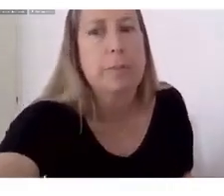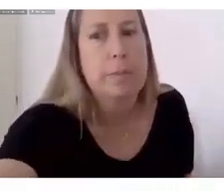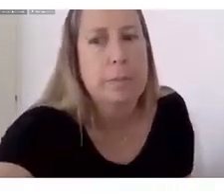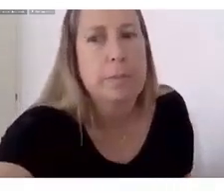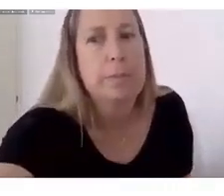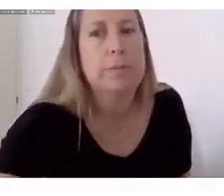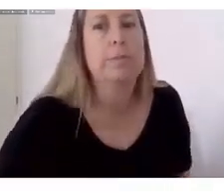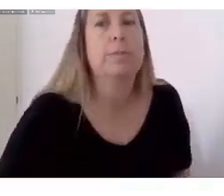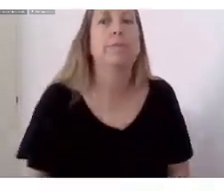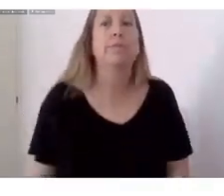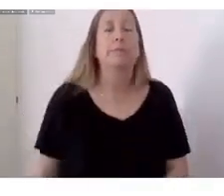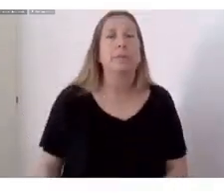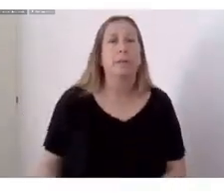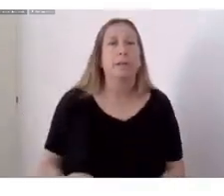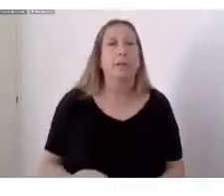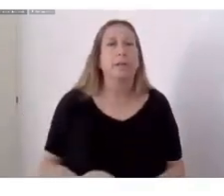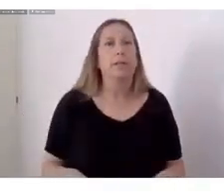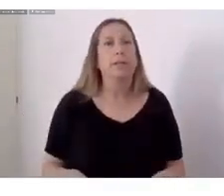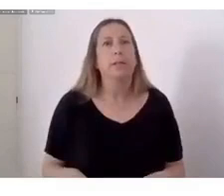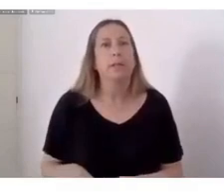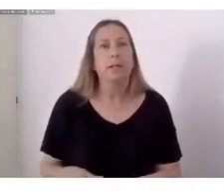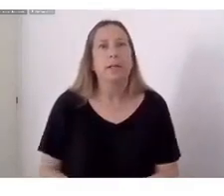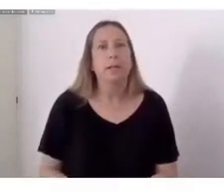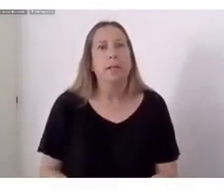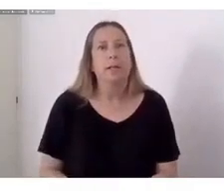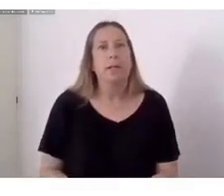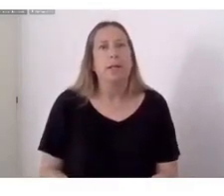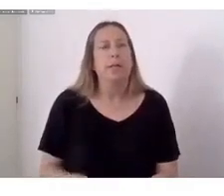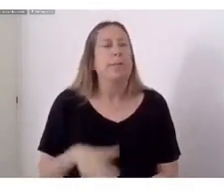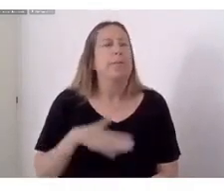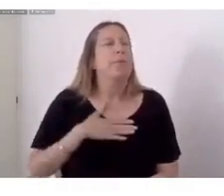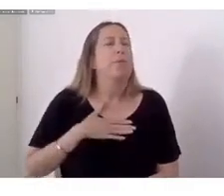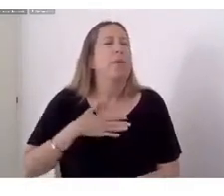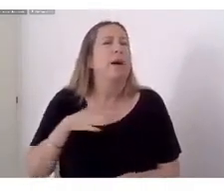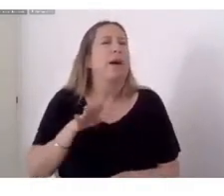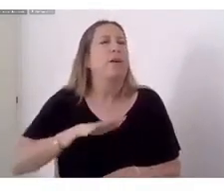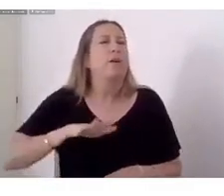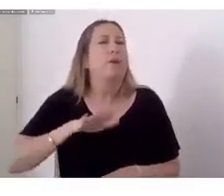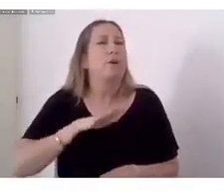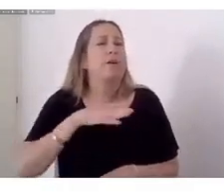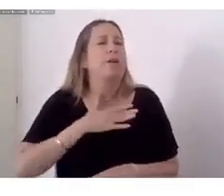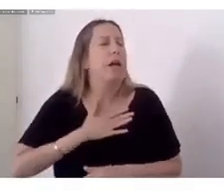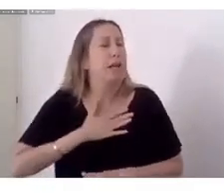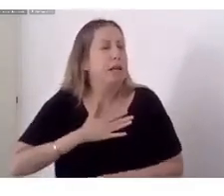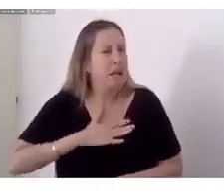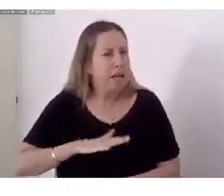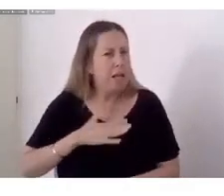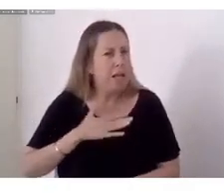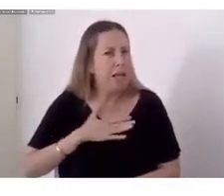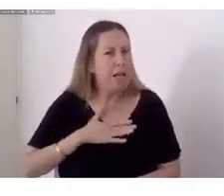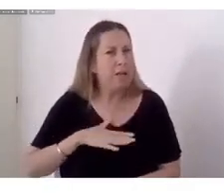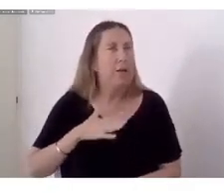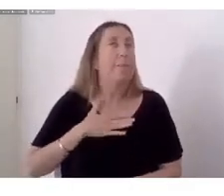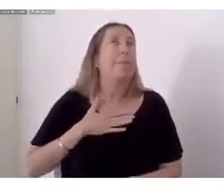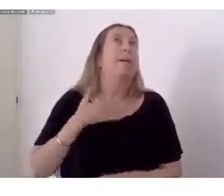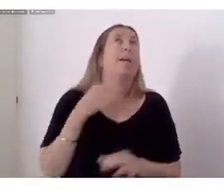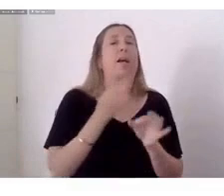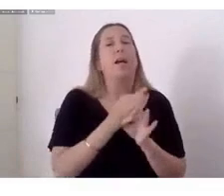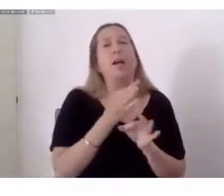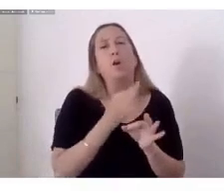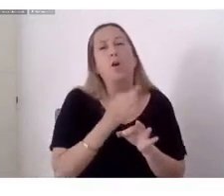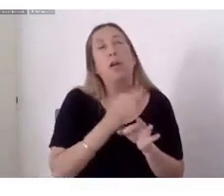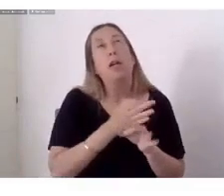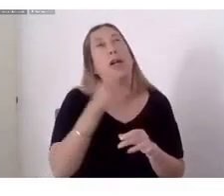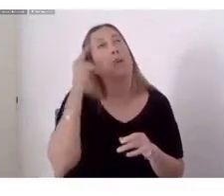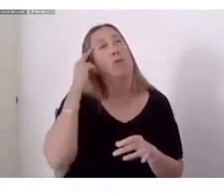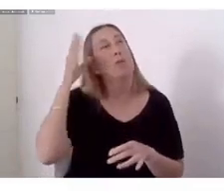Más bonita En colegio de monjas